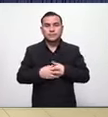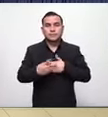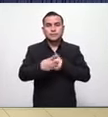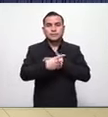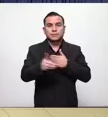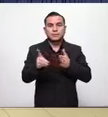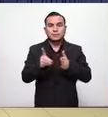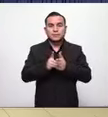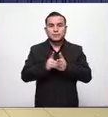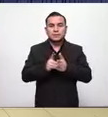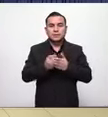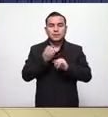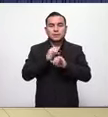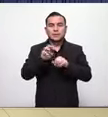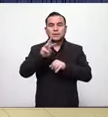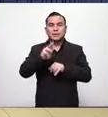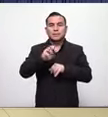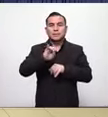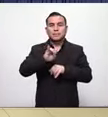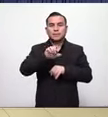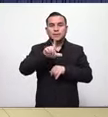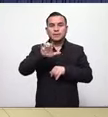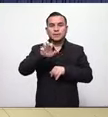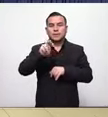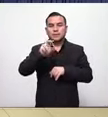la diputada independiente milena mayorga